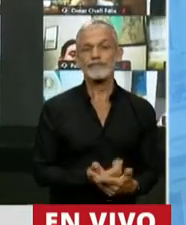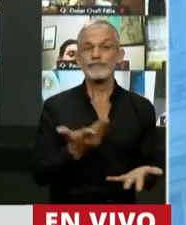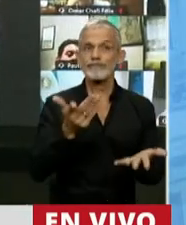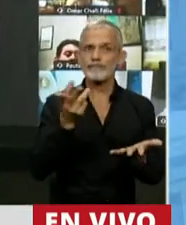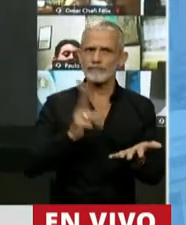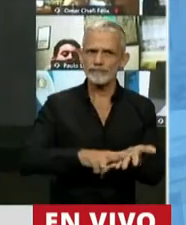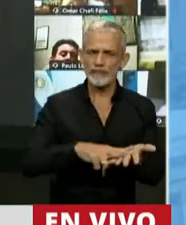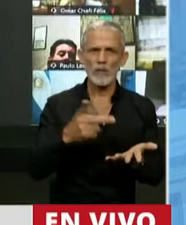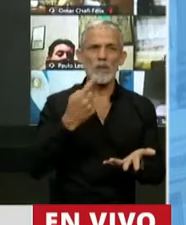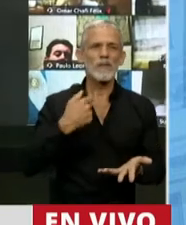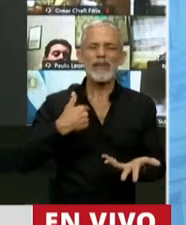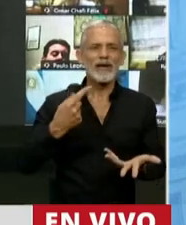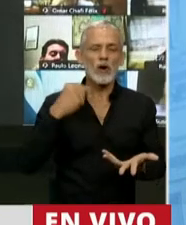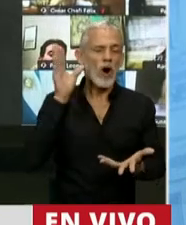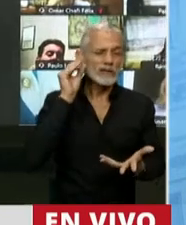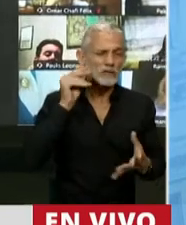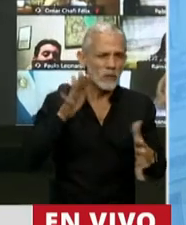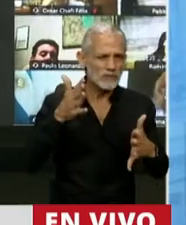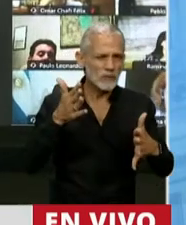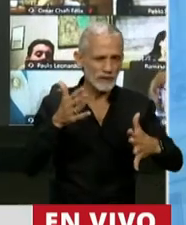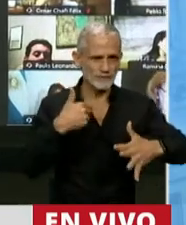Nuevamente, porque me dijeron que no se ha escuchado bien.